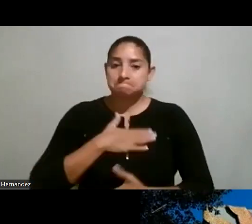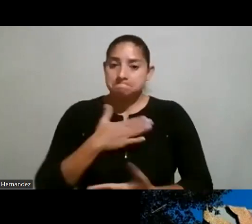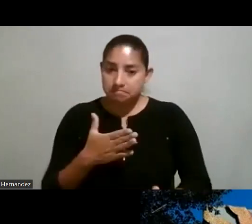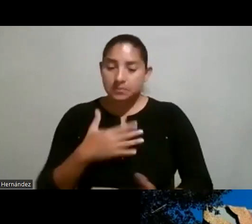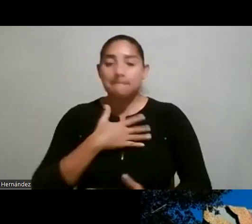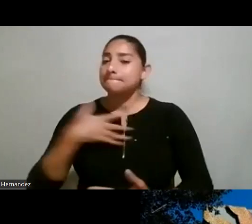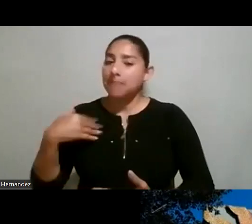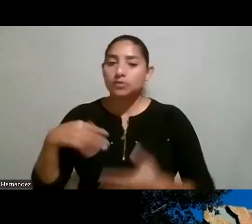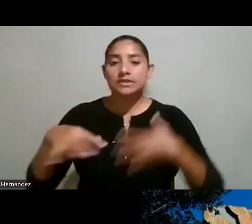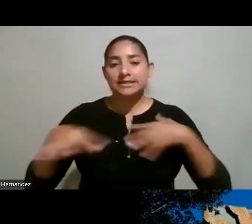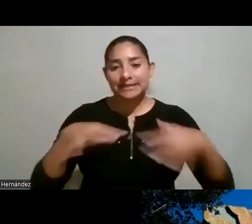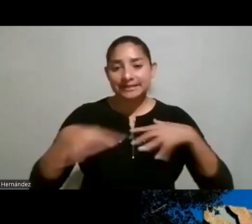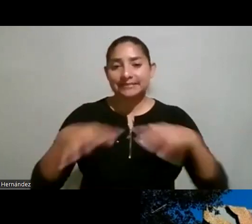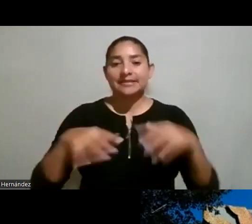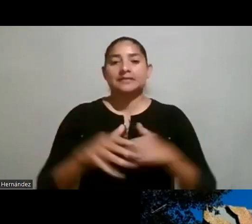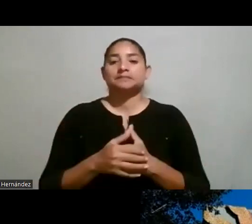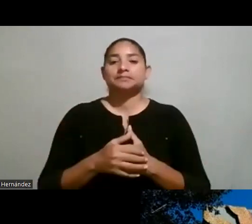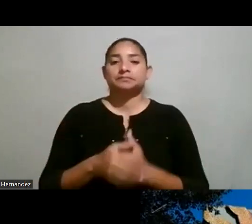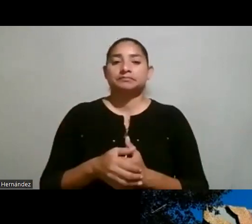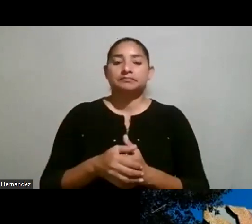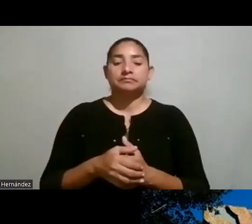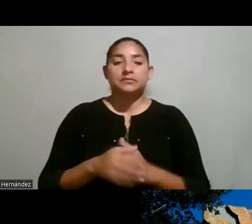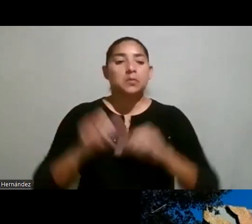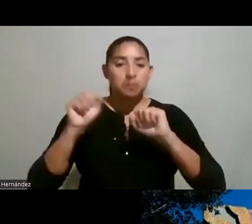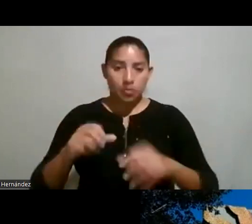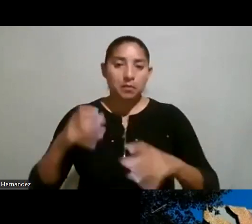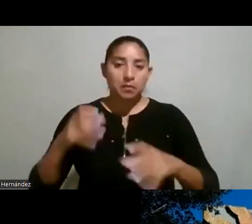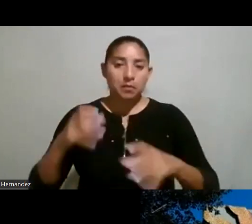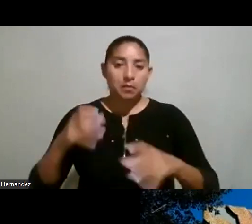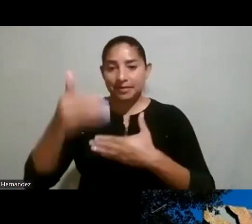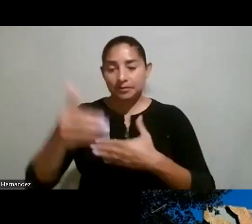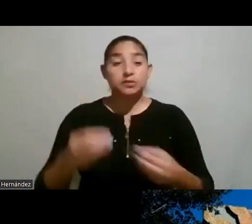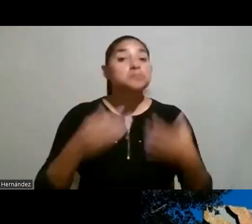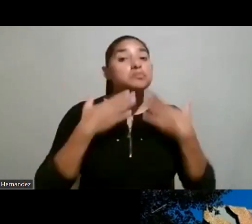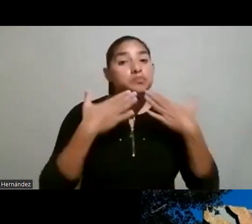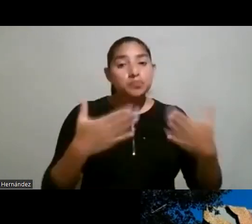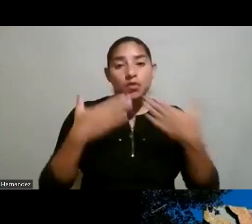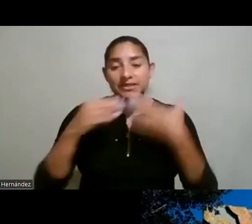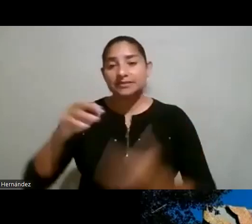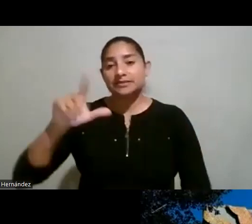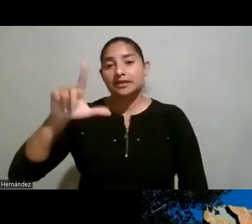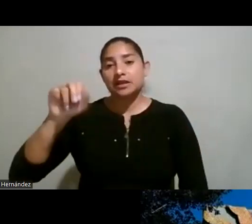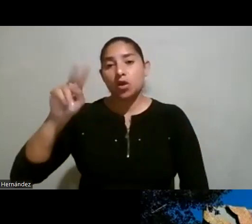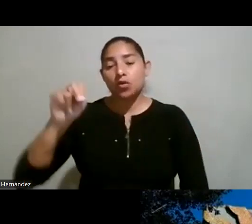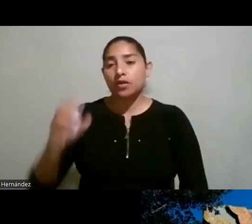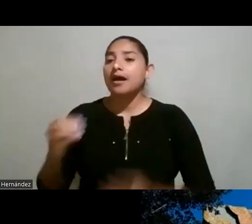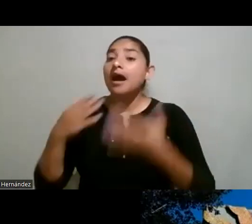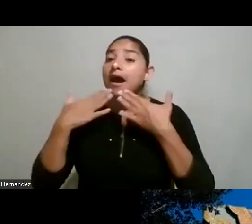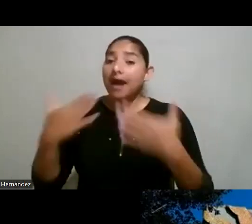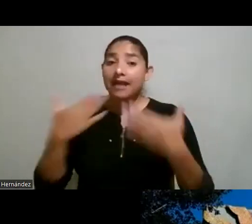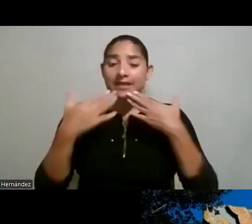me encanta y y cuando gusten pues lo podemos muchas gracias muchas gracias doña Leonora agradecemos entonces